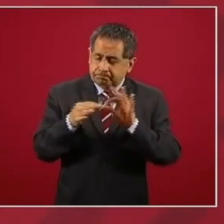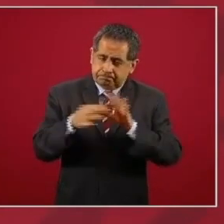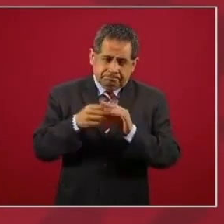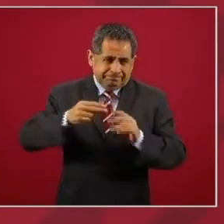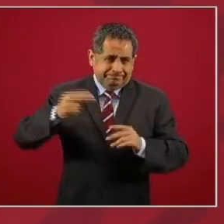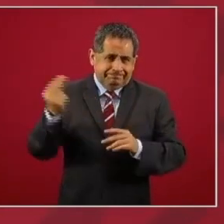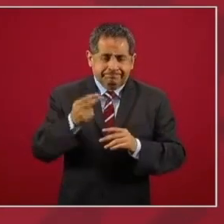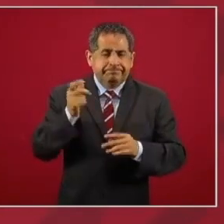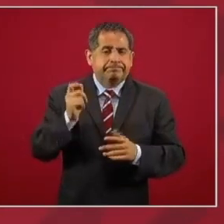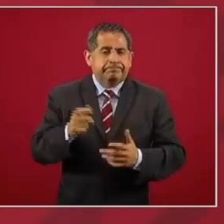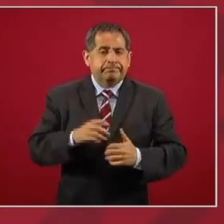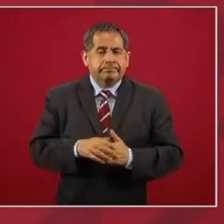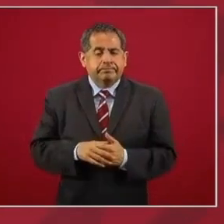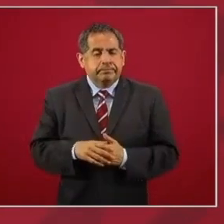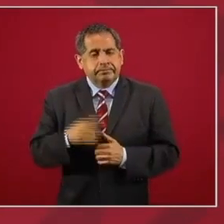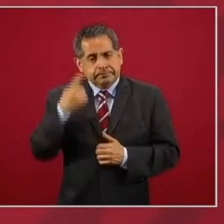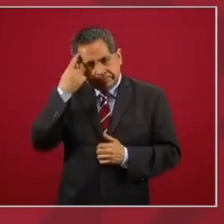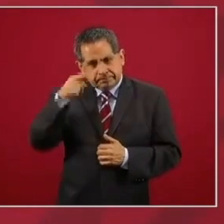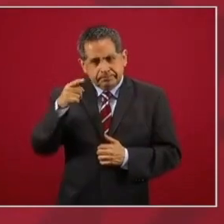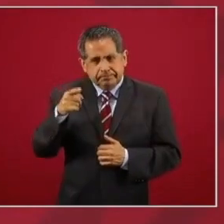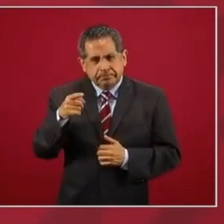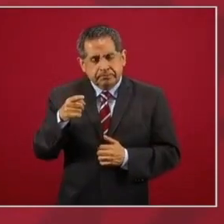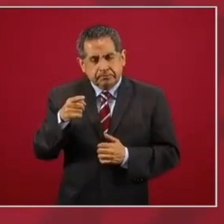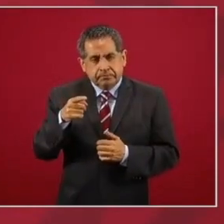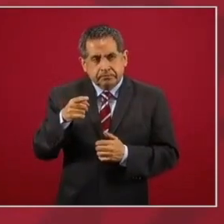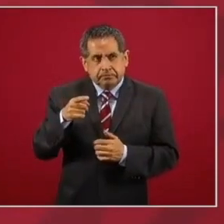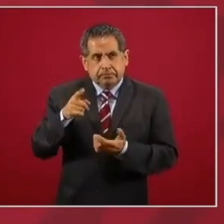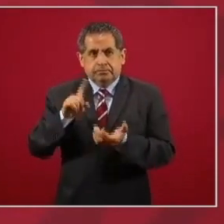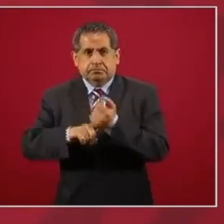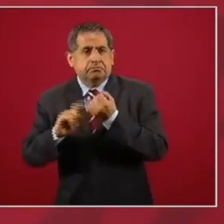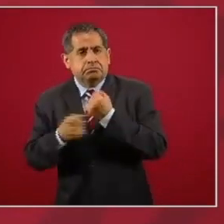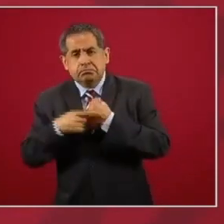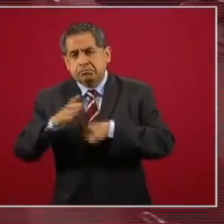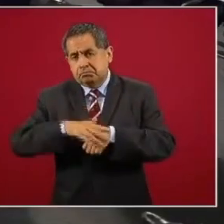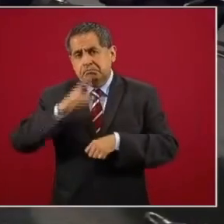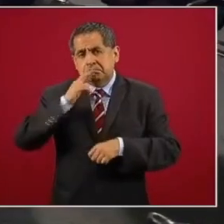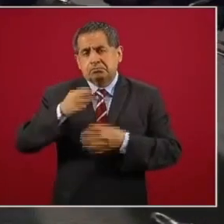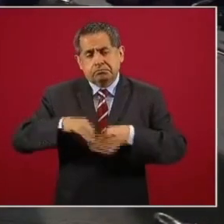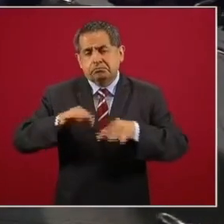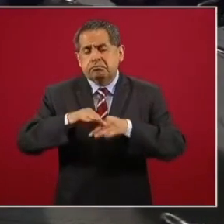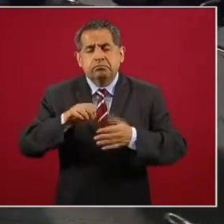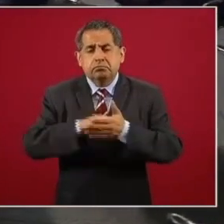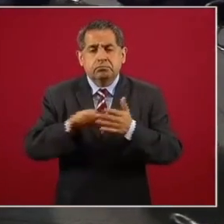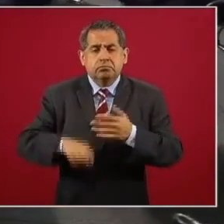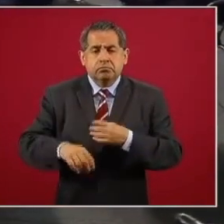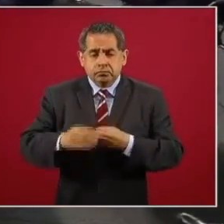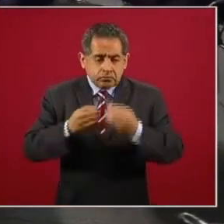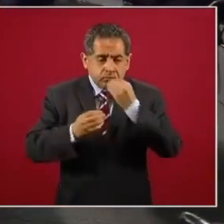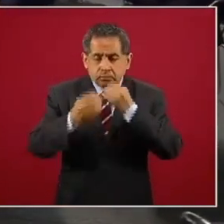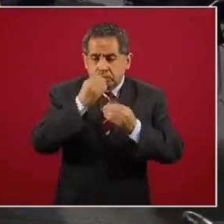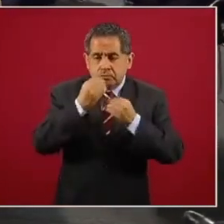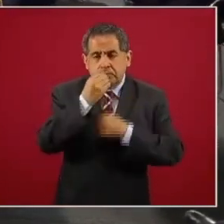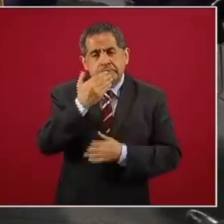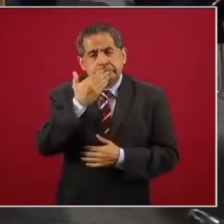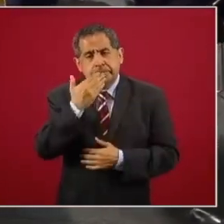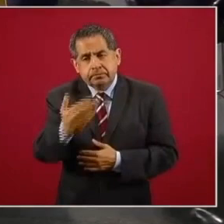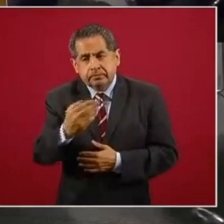de fondo el alimentarnos bien.